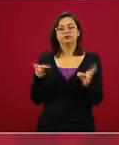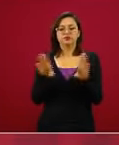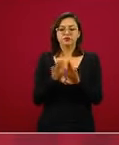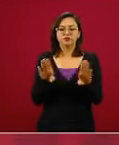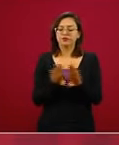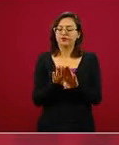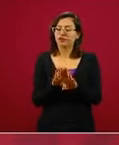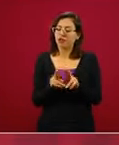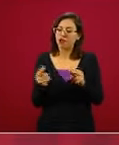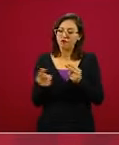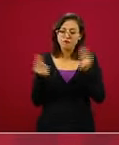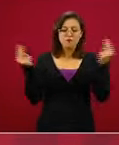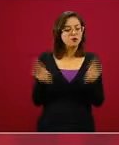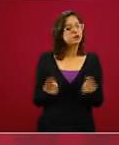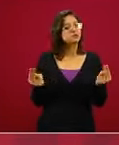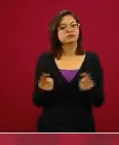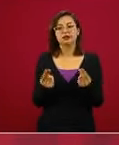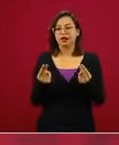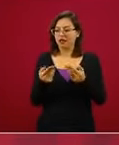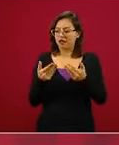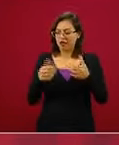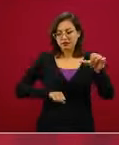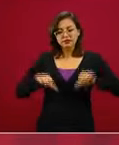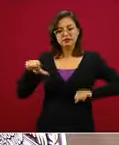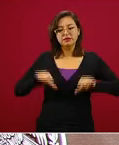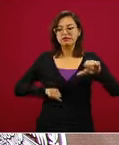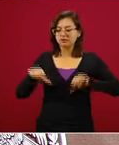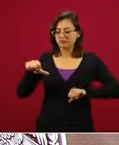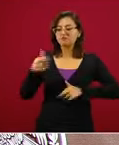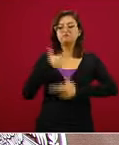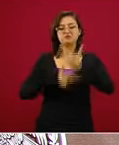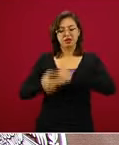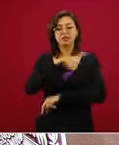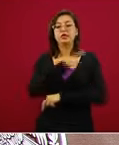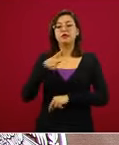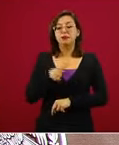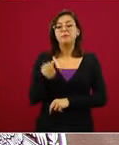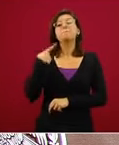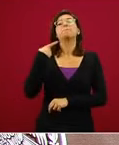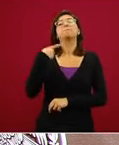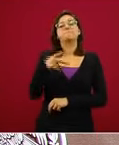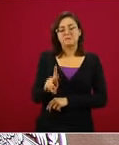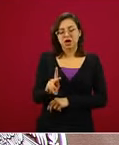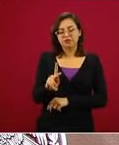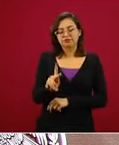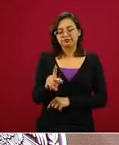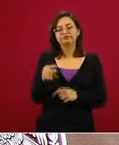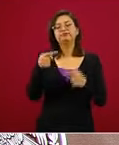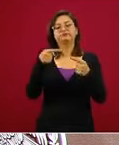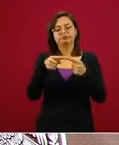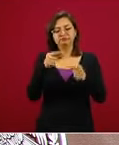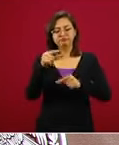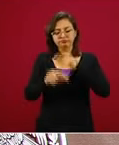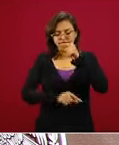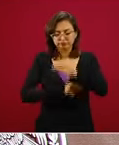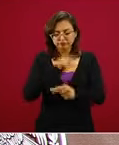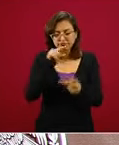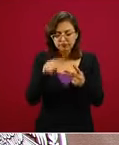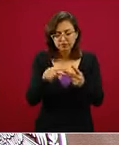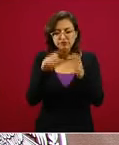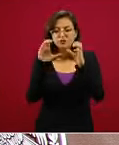momento que tiene que ser gradual y cuidada lo más pronto posible pero por supuesto basados en